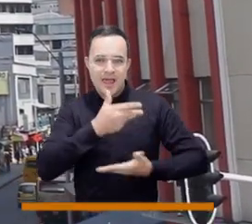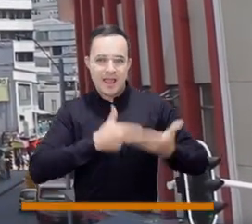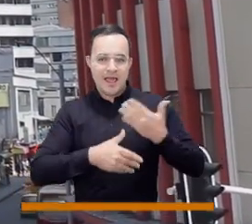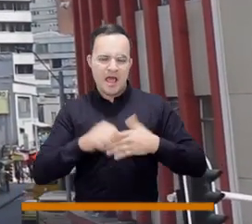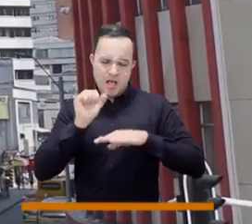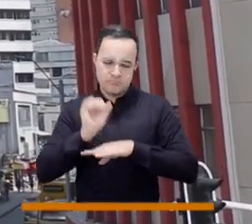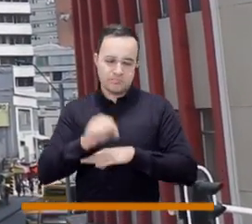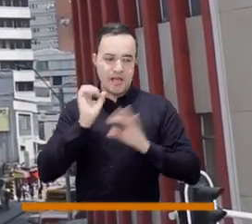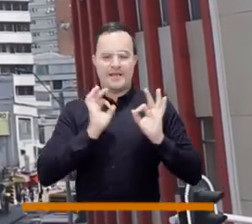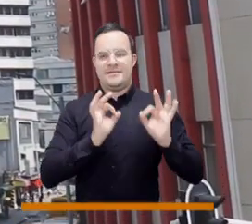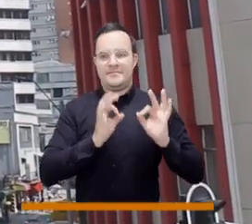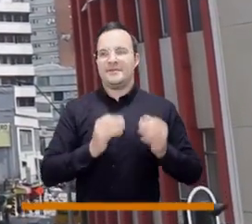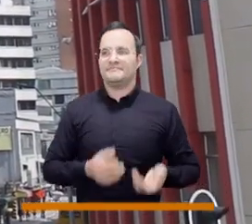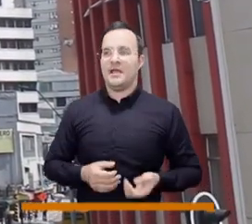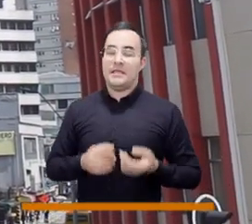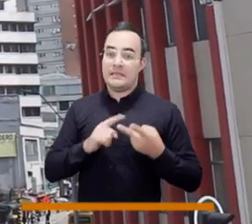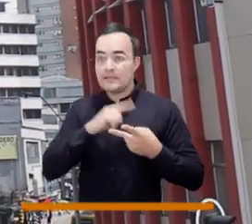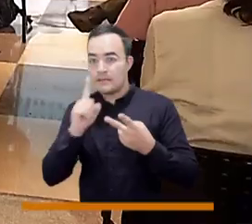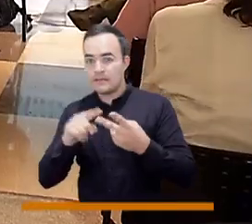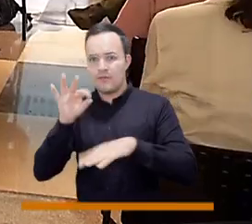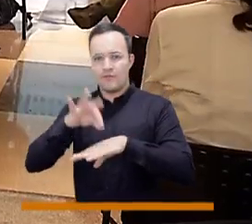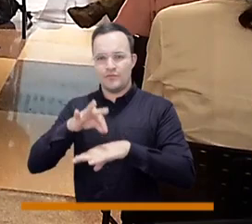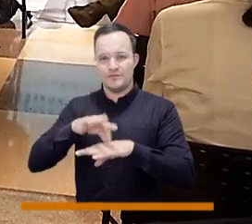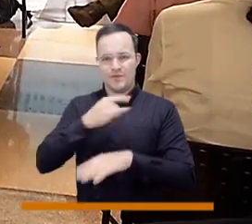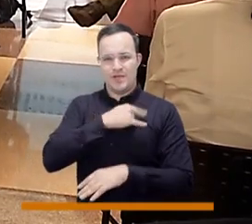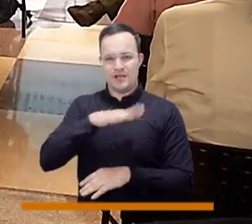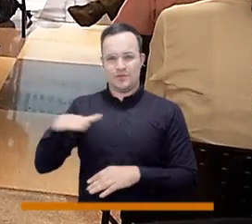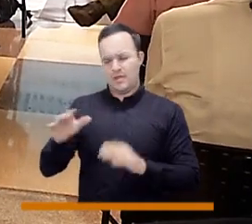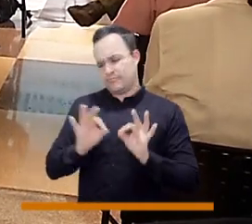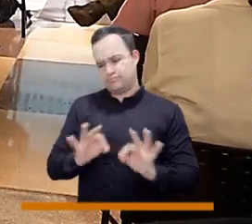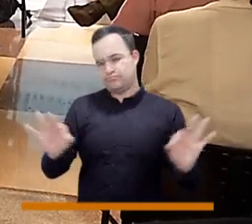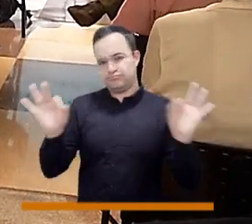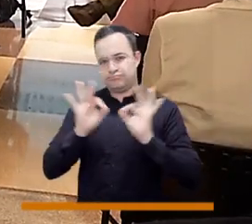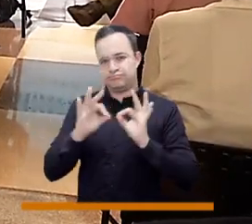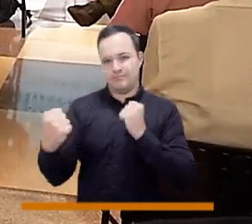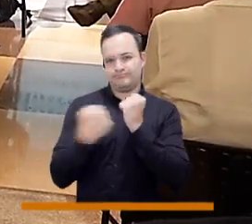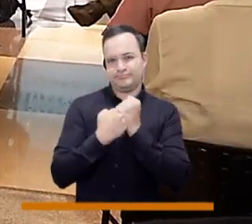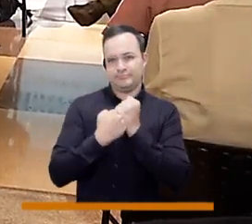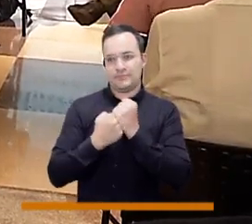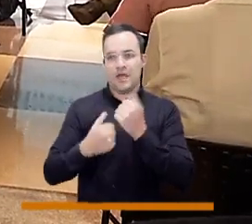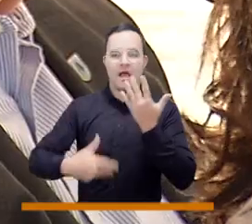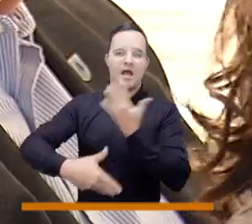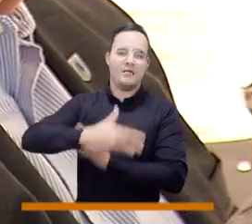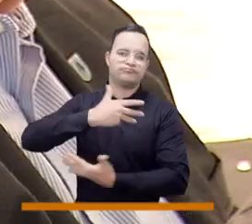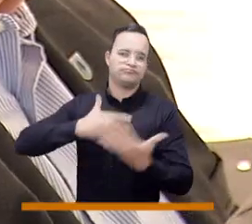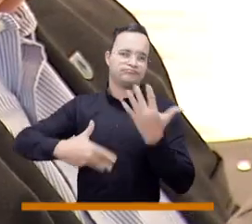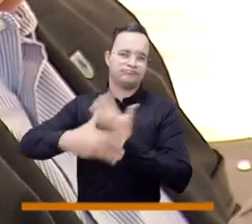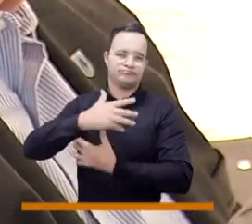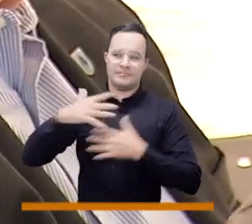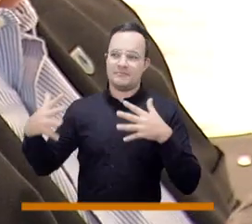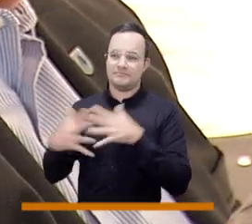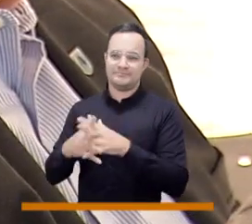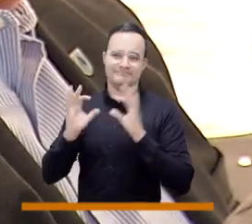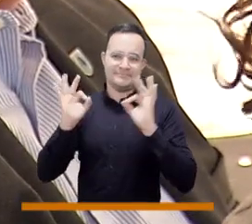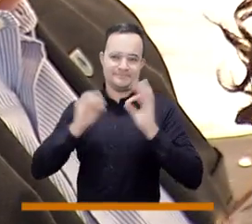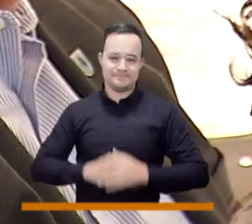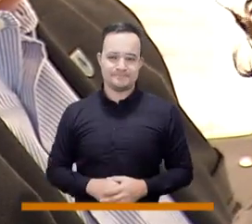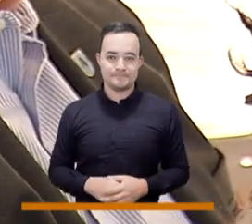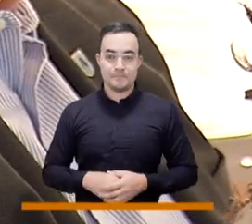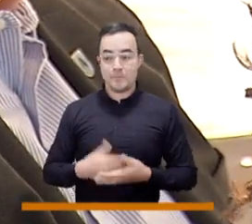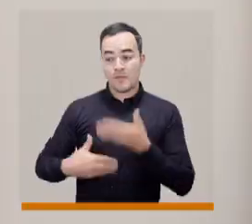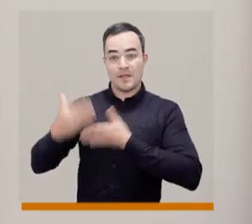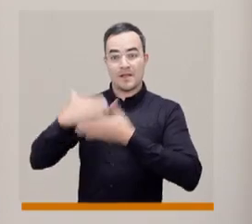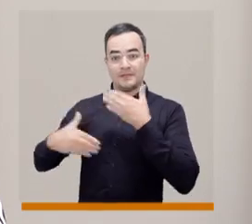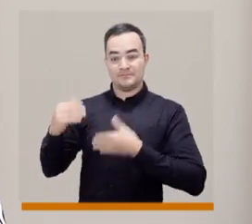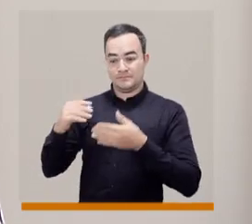en ejecución. Y ahí entró en juego, pues de manera importante, la Fundación Universidad de Antioquia con unos recursos para que esto se hiciera